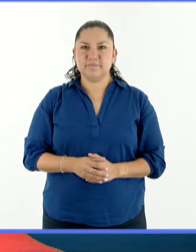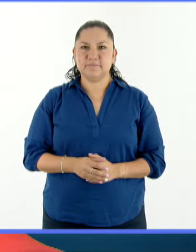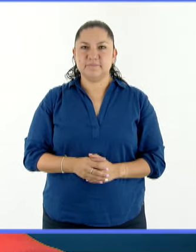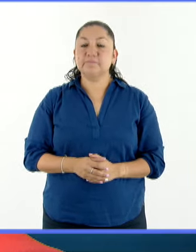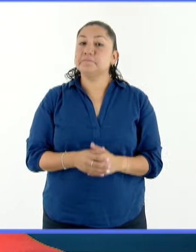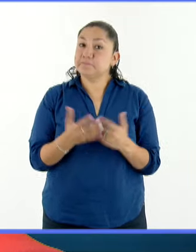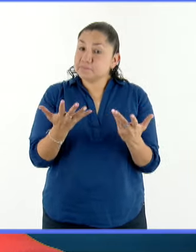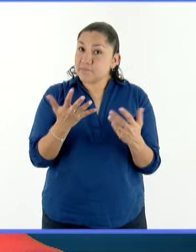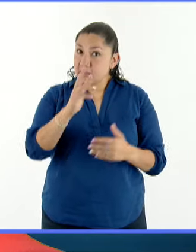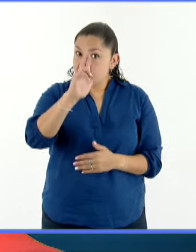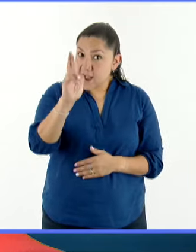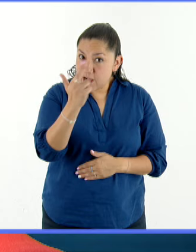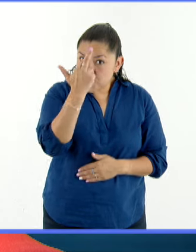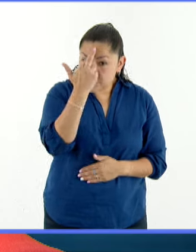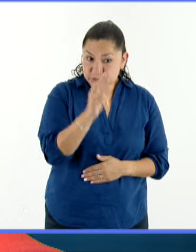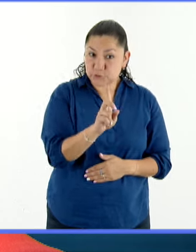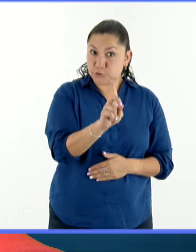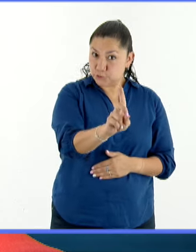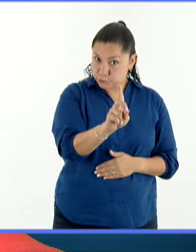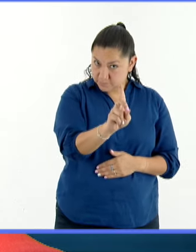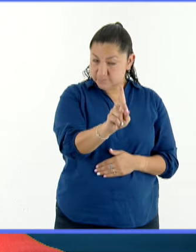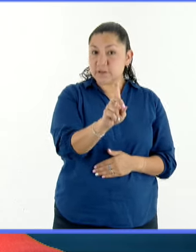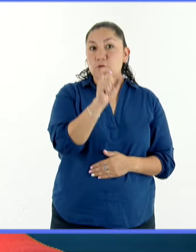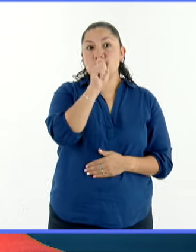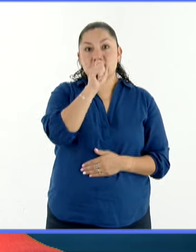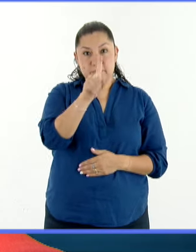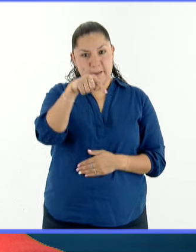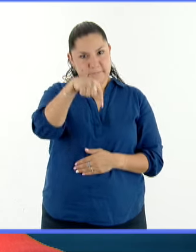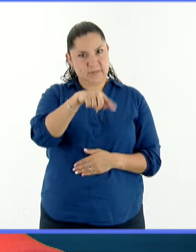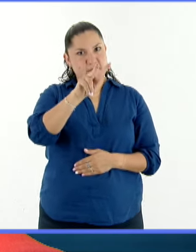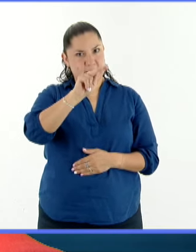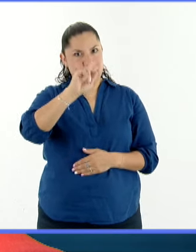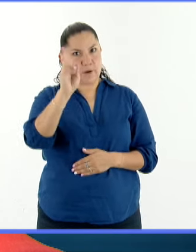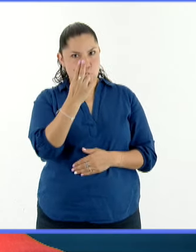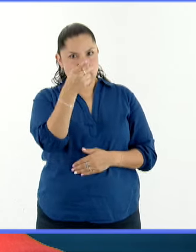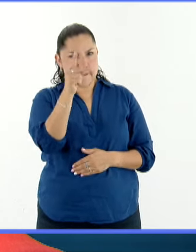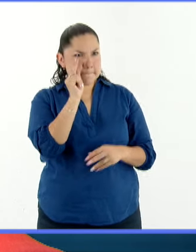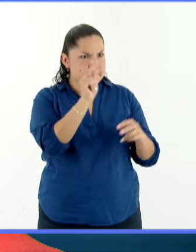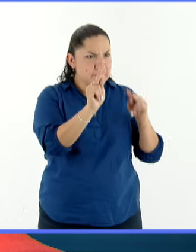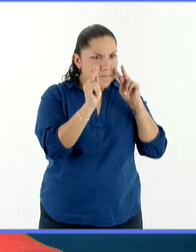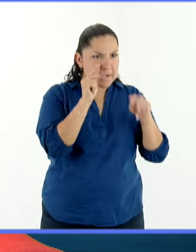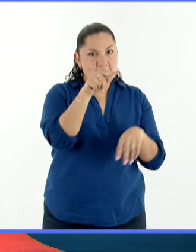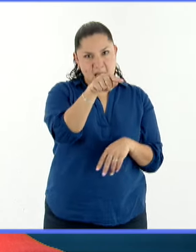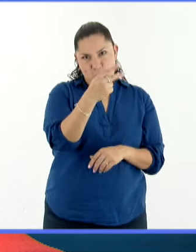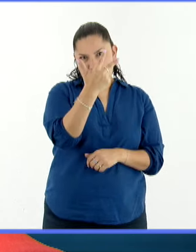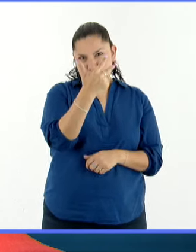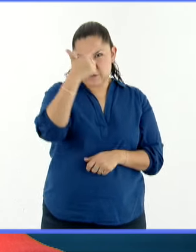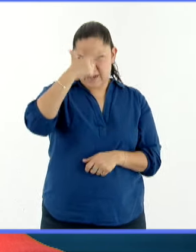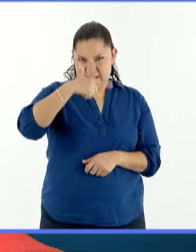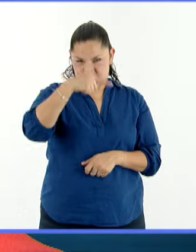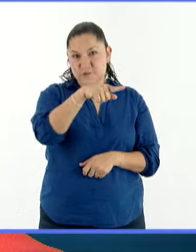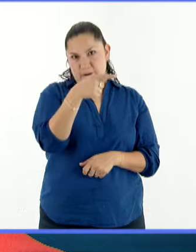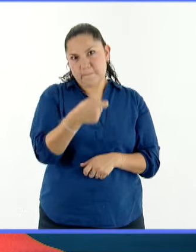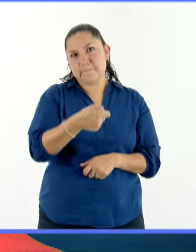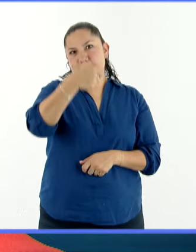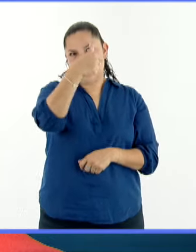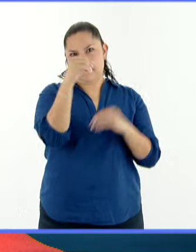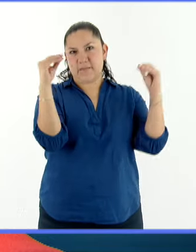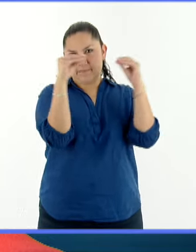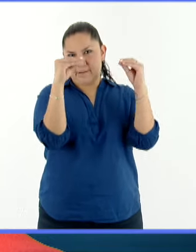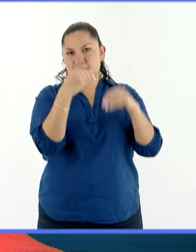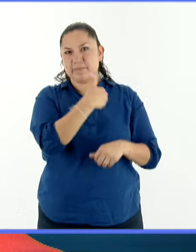Y recuerden que este domingo tenemos una cita aquí en la pantalla de TV UNAM. A las 8 de la noche se transmitirá el primer debate